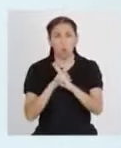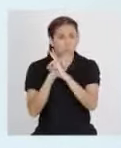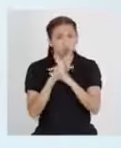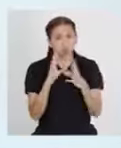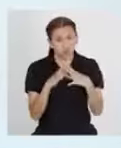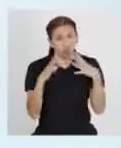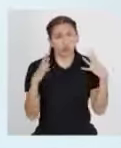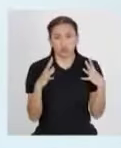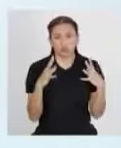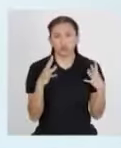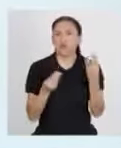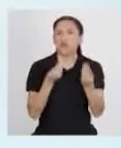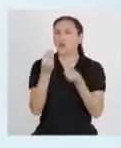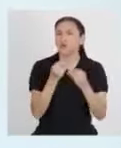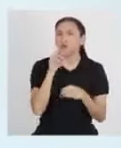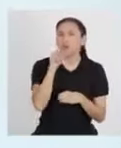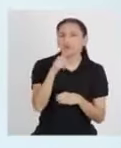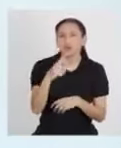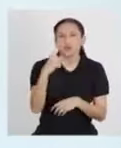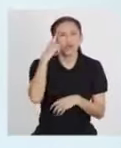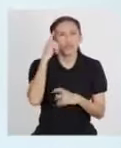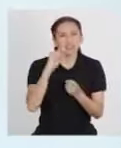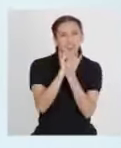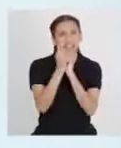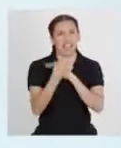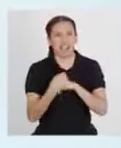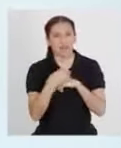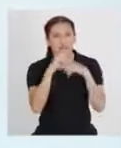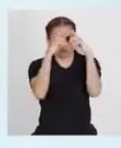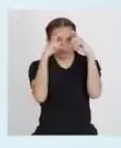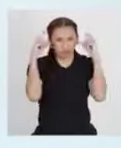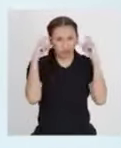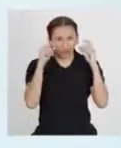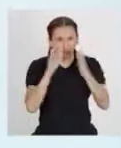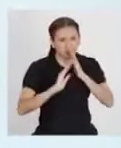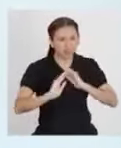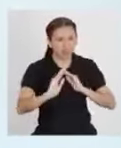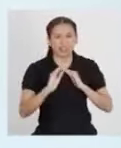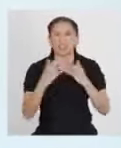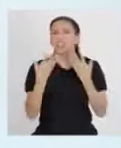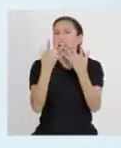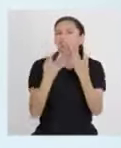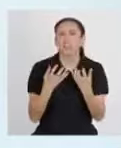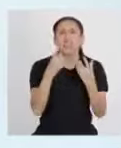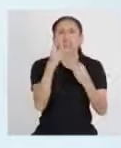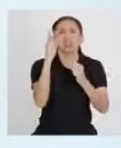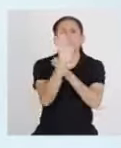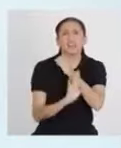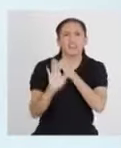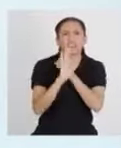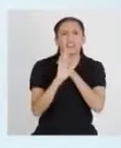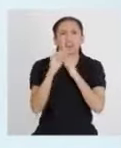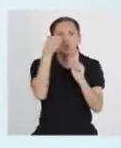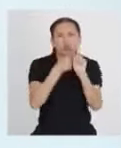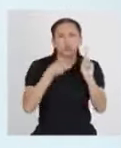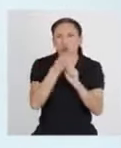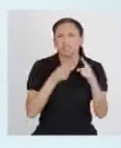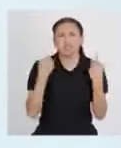mutuamente. ¿Cómo serías tú si fueras un ninja? ¿Por qué te gustaría luchar? ¿Qué defenderías?